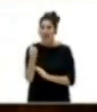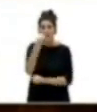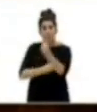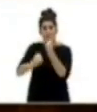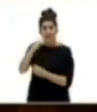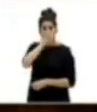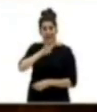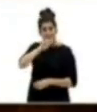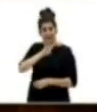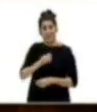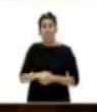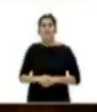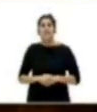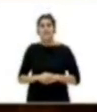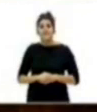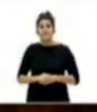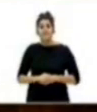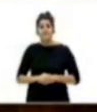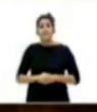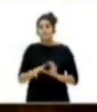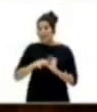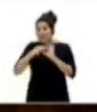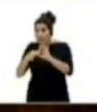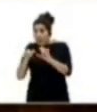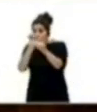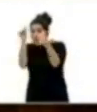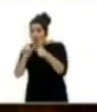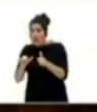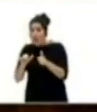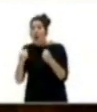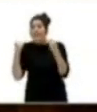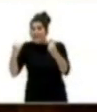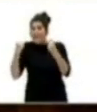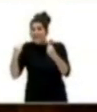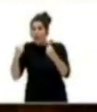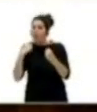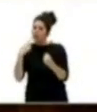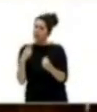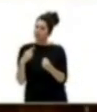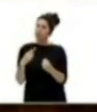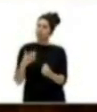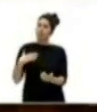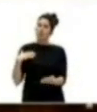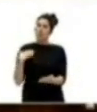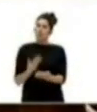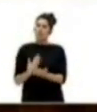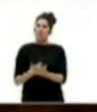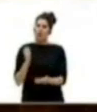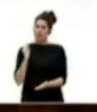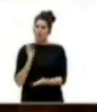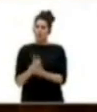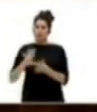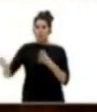canaria. En relación al modelo energético, ustedes dicen que apostarán por la máxima